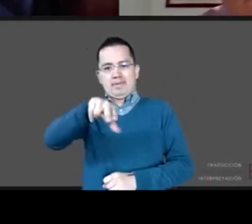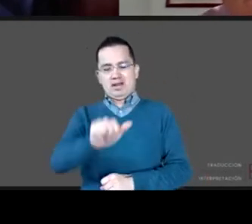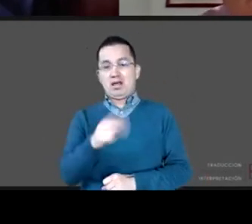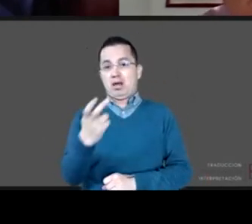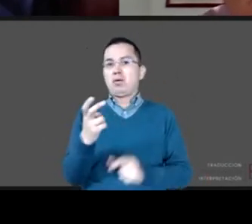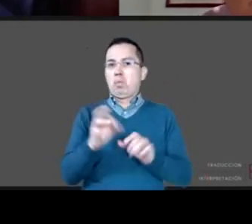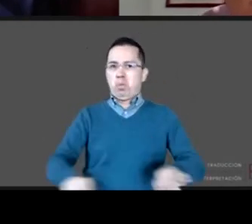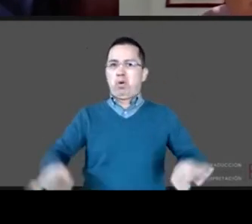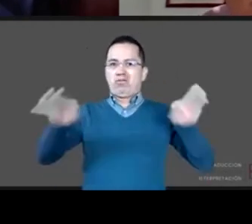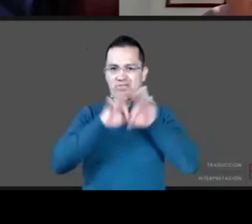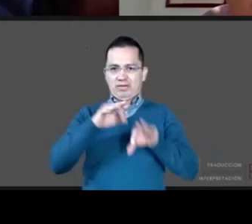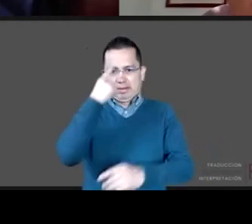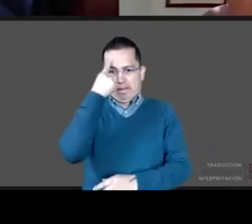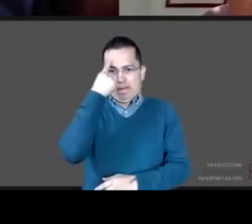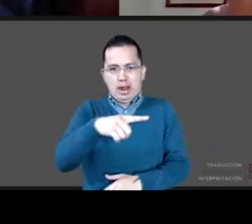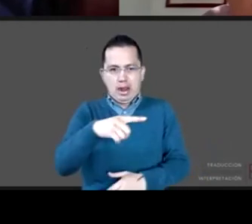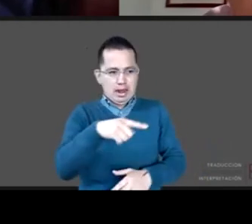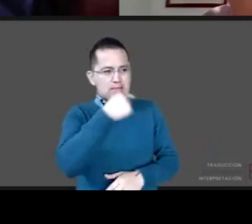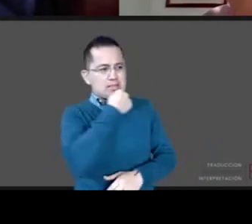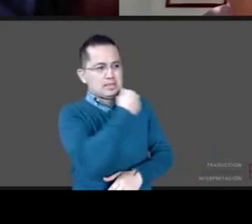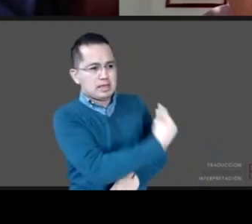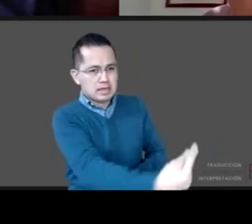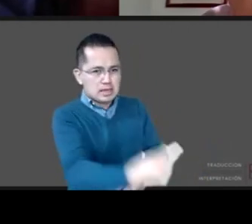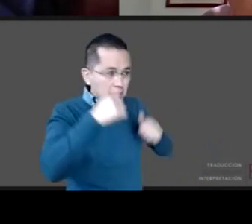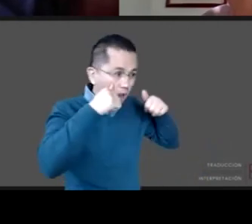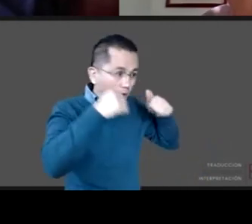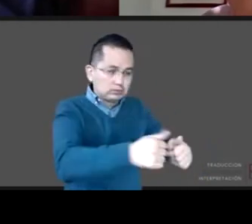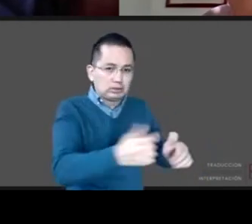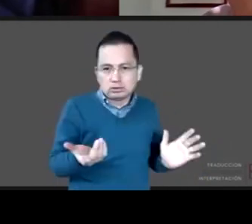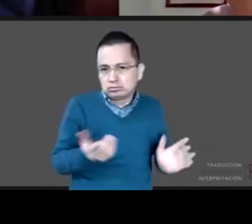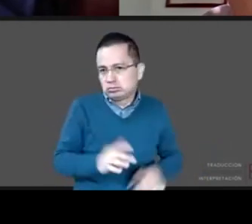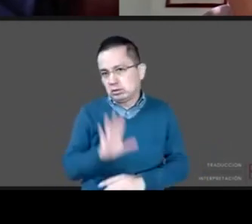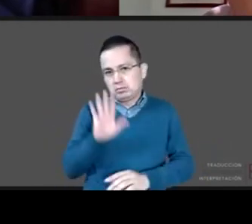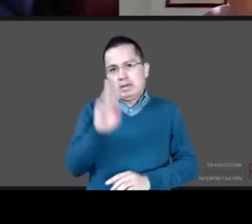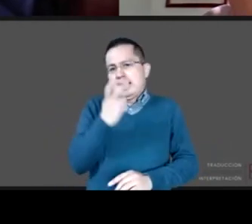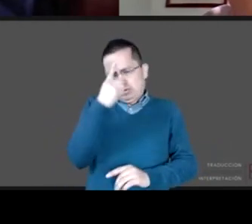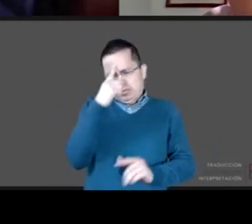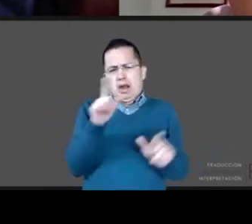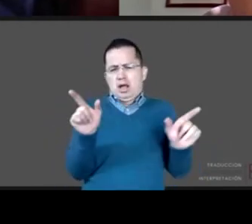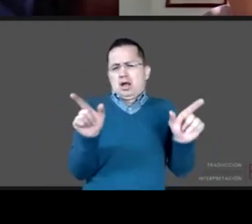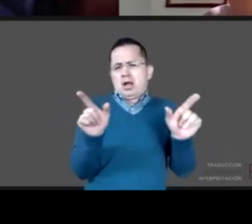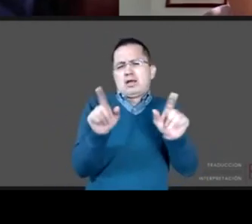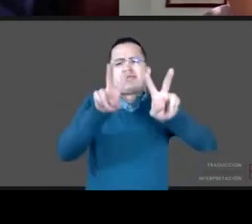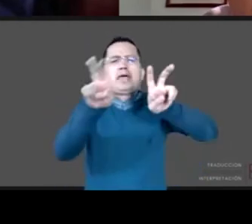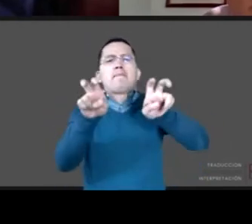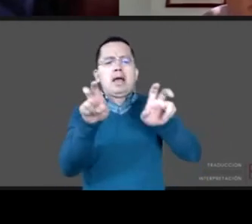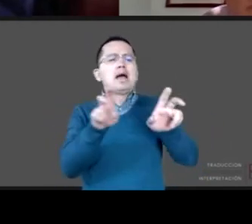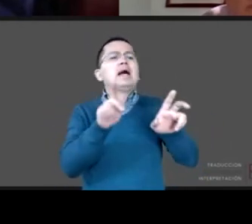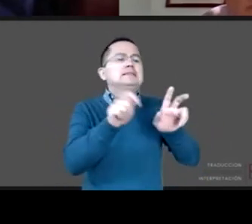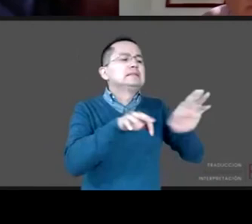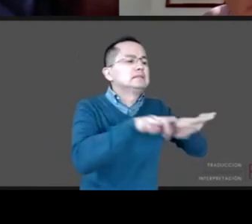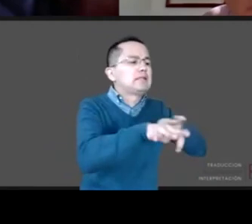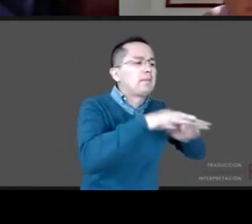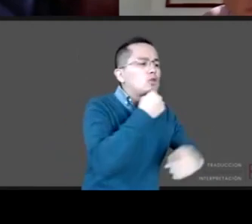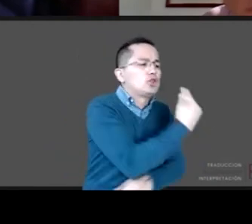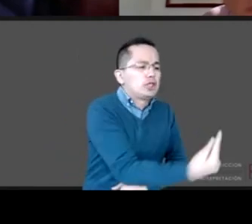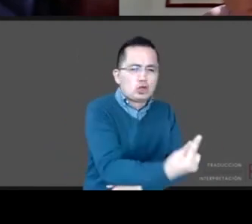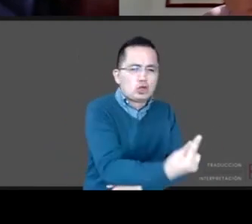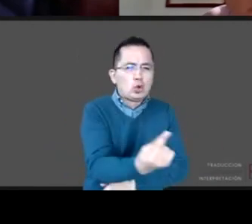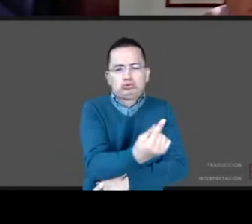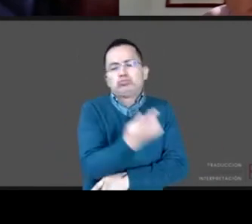hacia la infancia. Es que a manera de conclusión, a partir de lo que estamos hablando, trabajo infantil, pues sí me interesa mucho conocer su opinión.